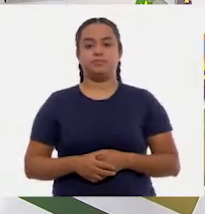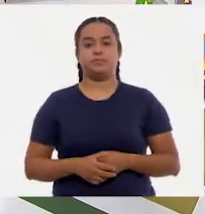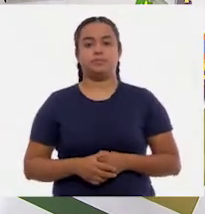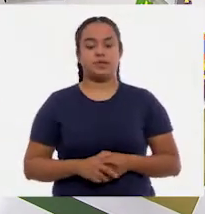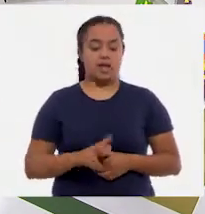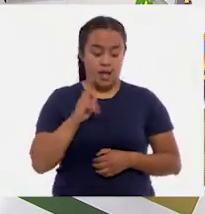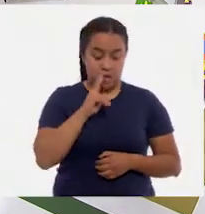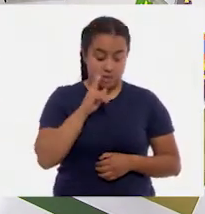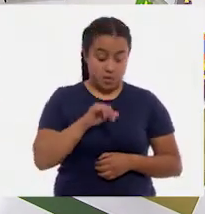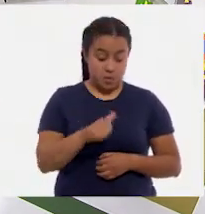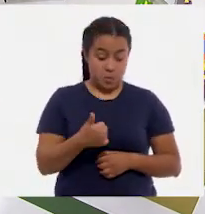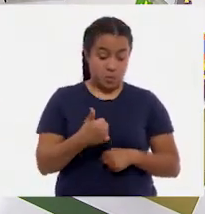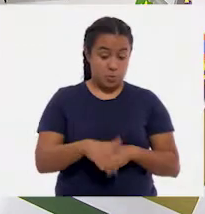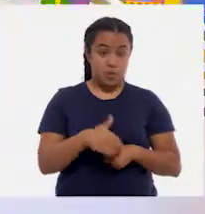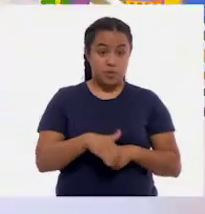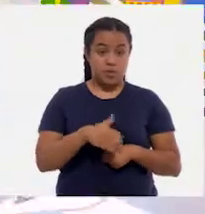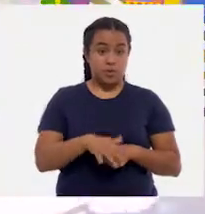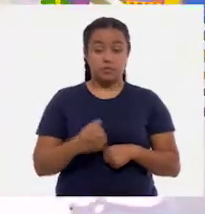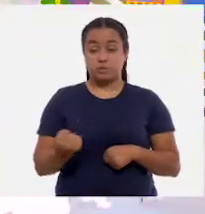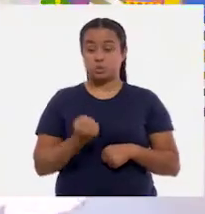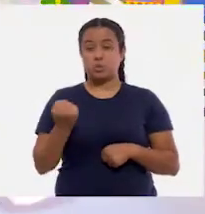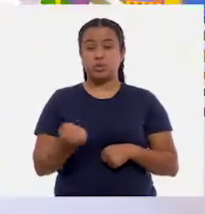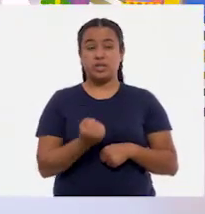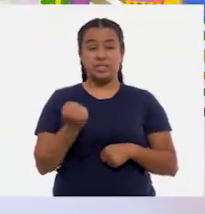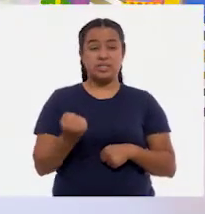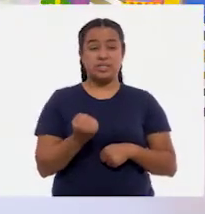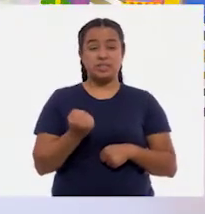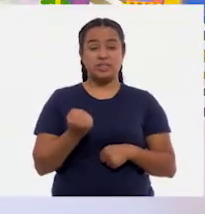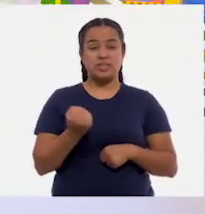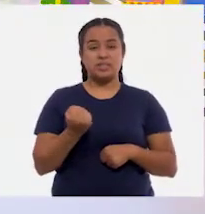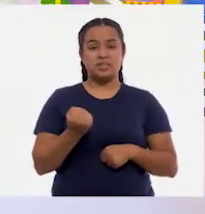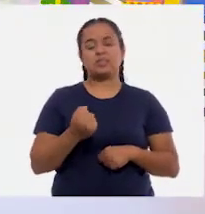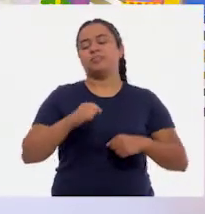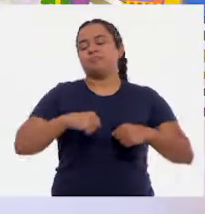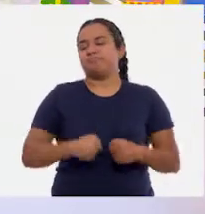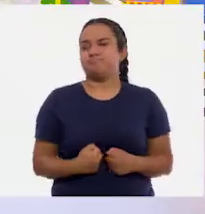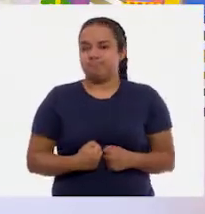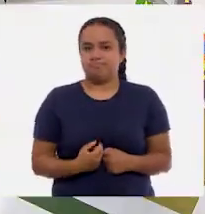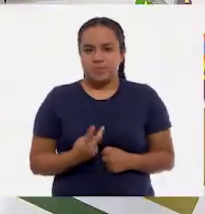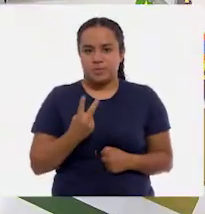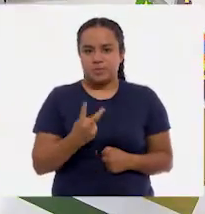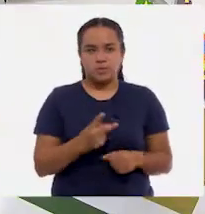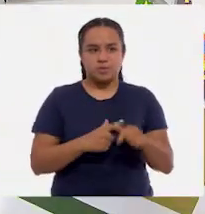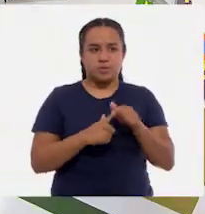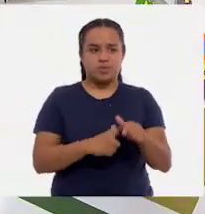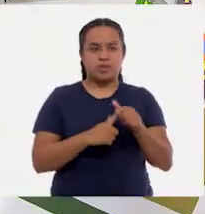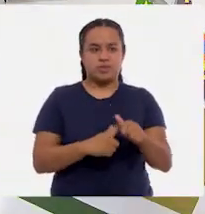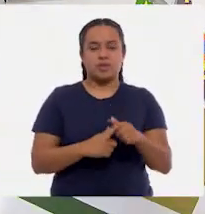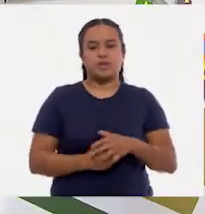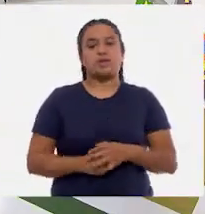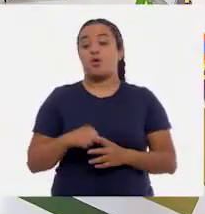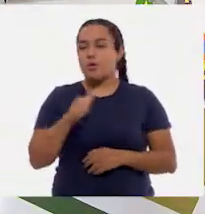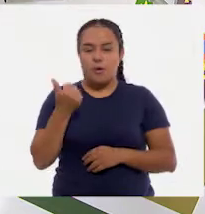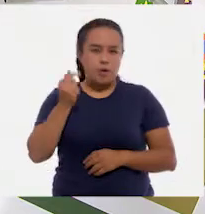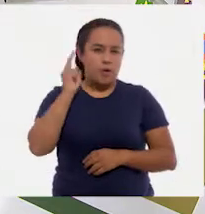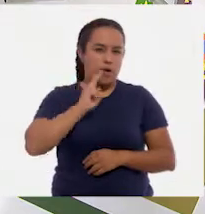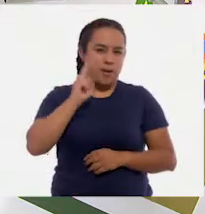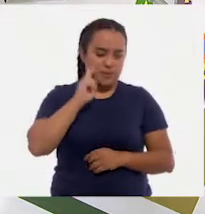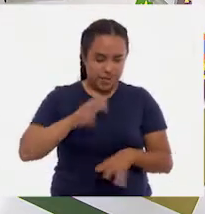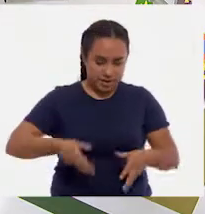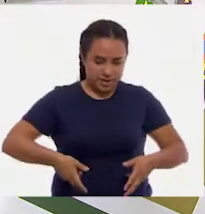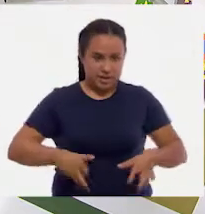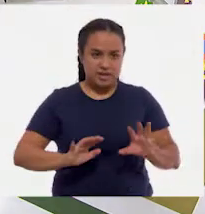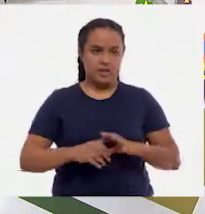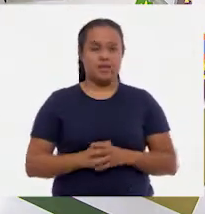Otro diferente. A ver. Con la suerte, que sea la suerte. Creo que quiere salir en dos, maestra Rosalba. Otro número, otro número